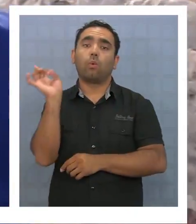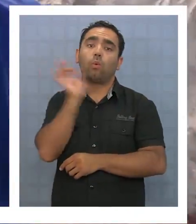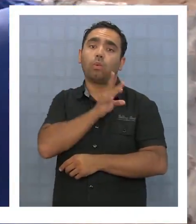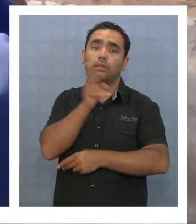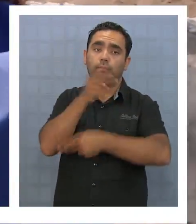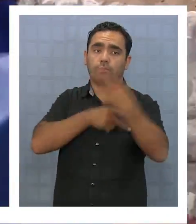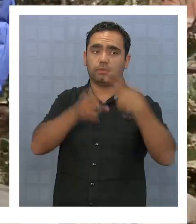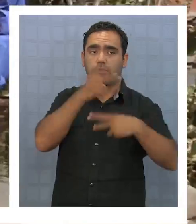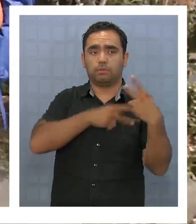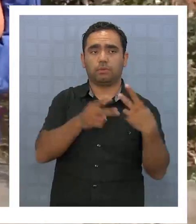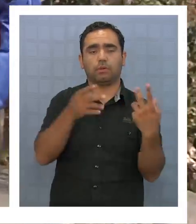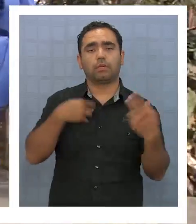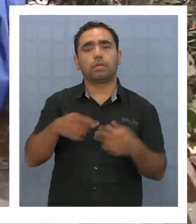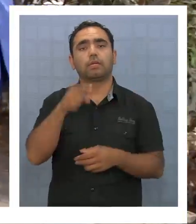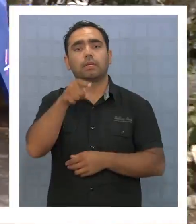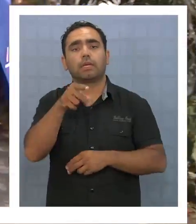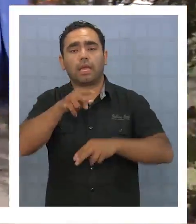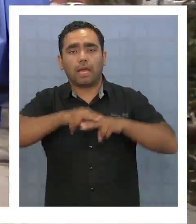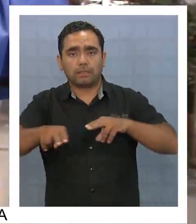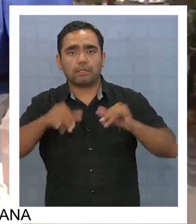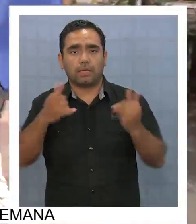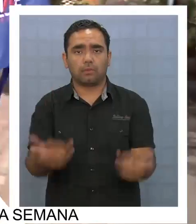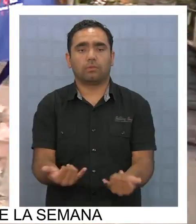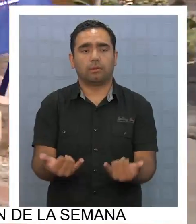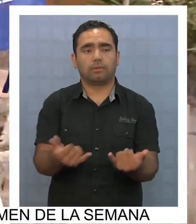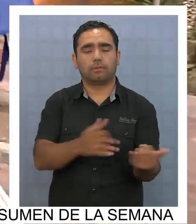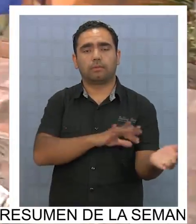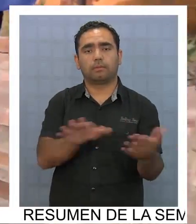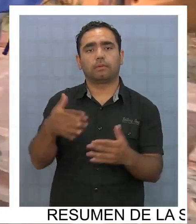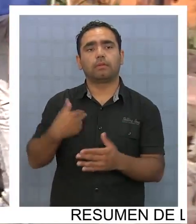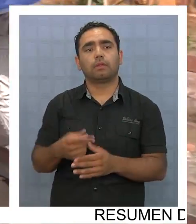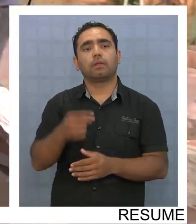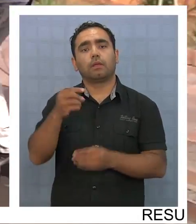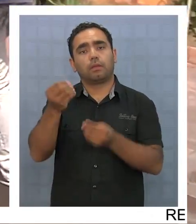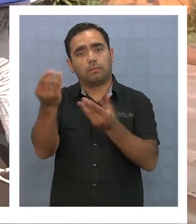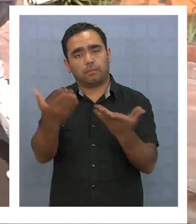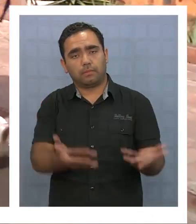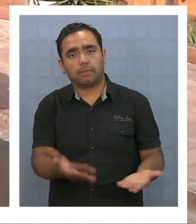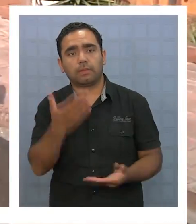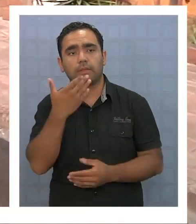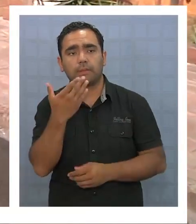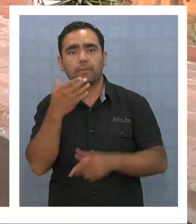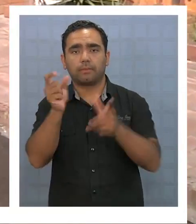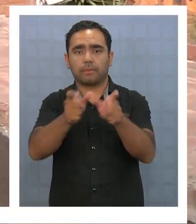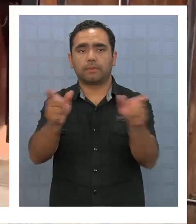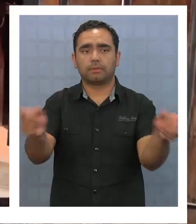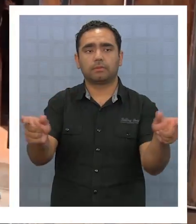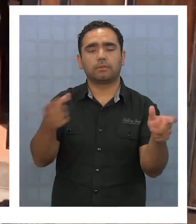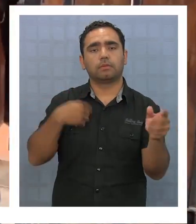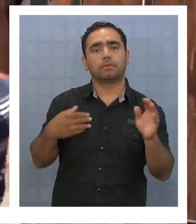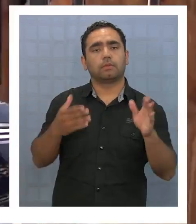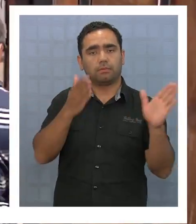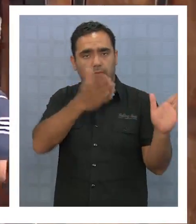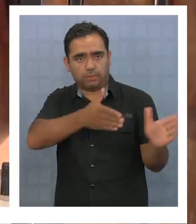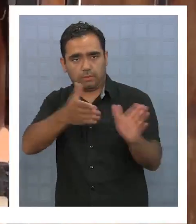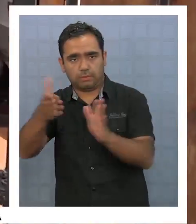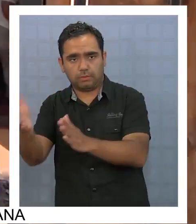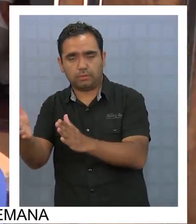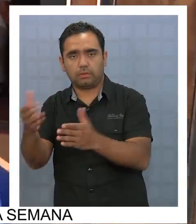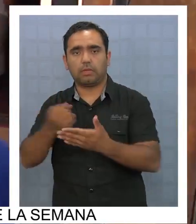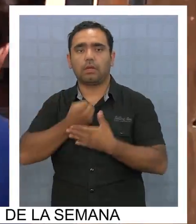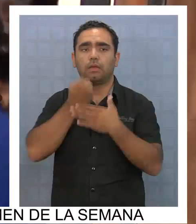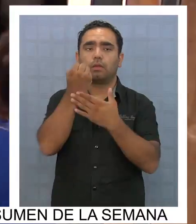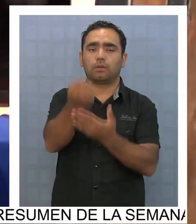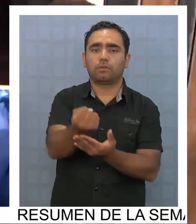la historia en el formato con el que se aplica actualmente. Asimismo, invitaron a la población tan pequeña a hacerse parte del proceso y a